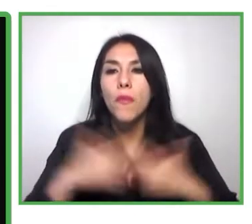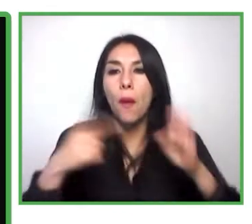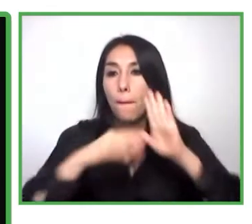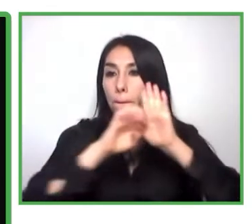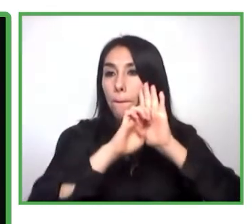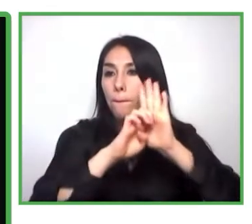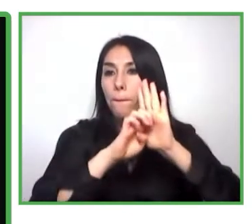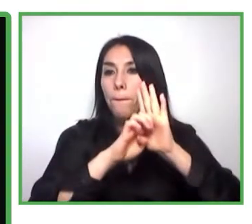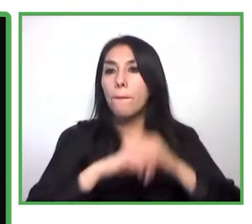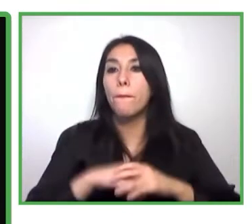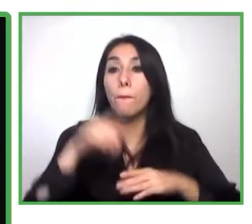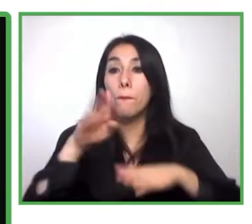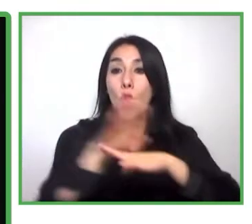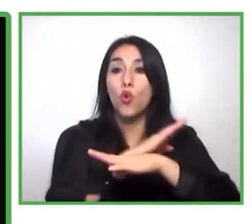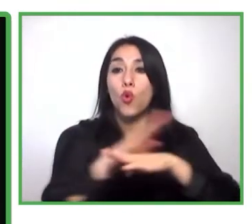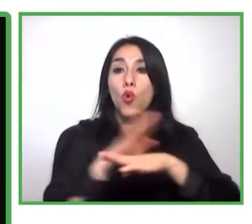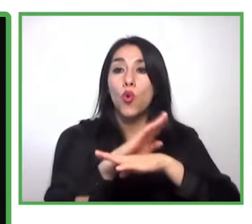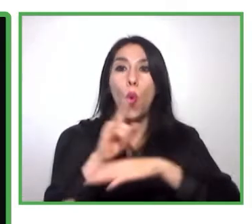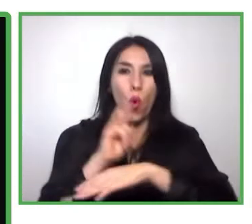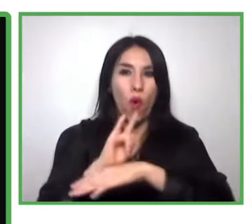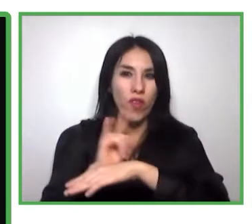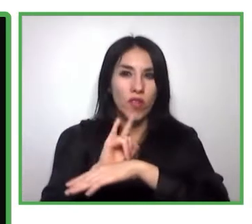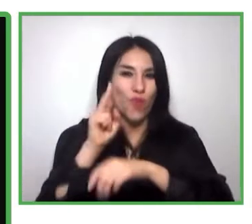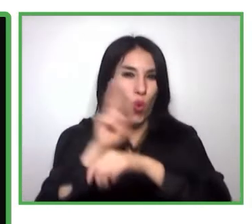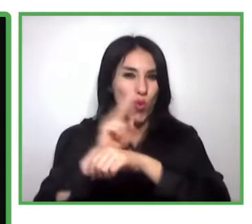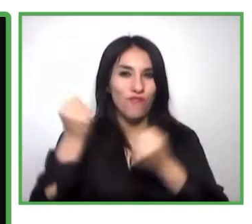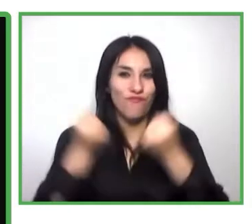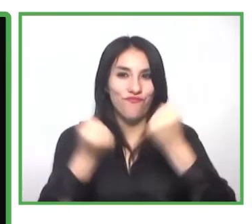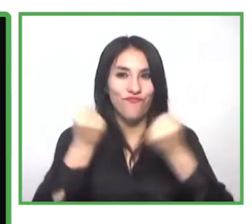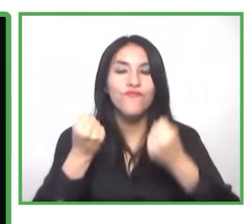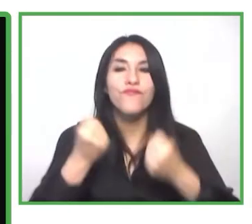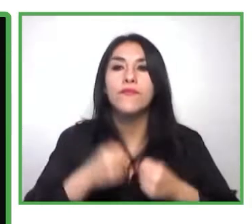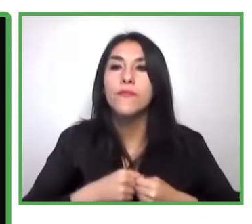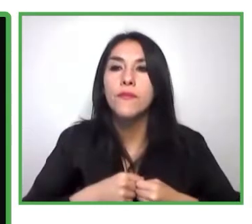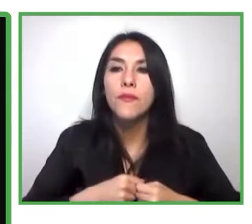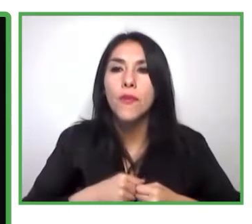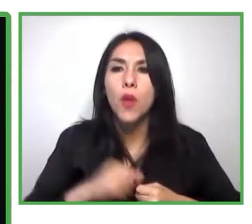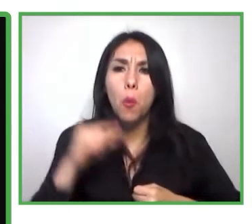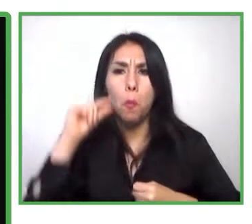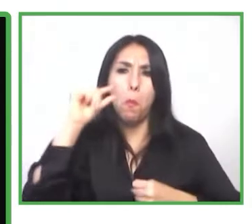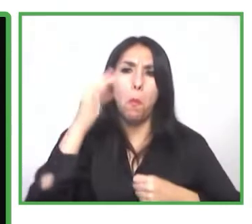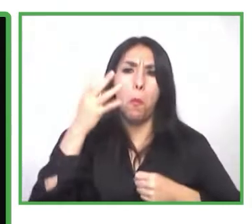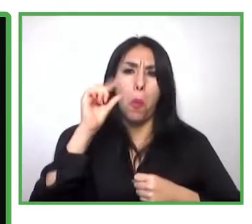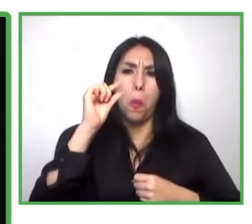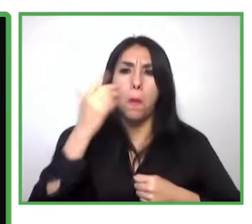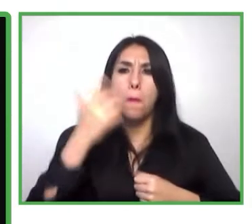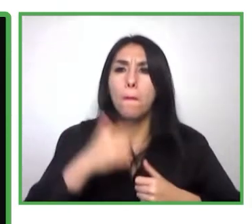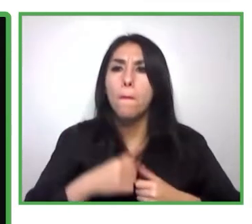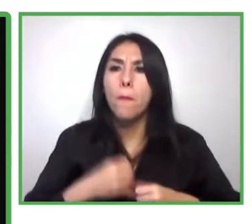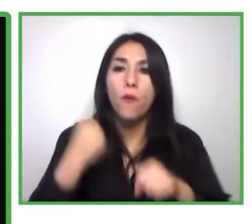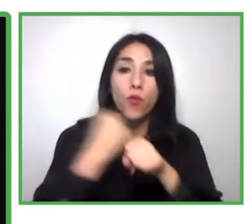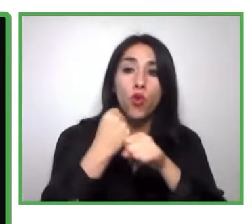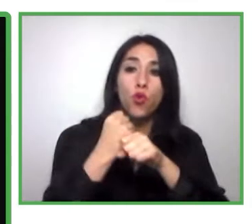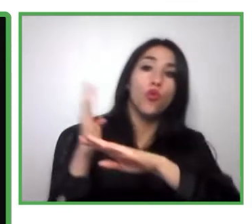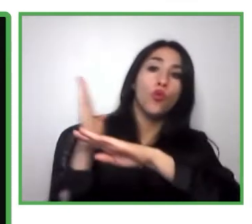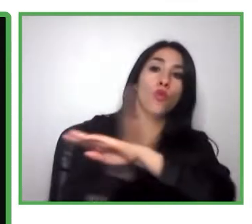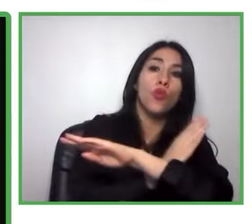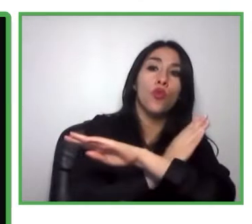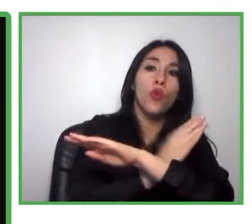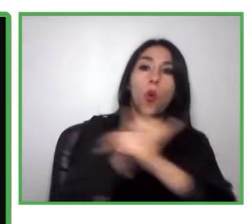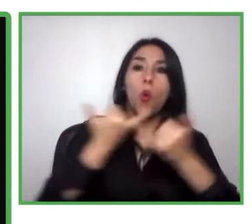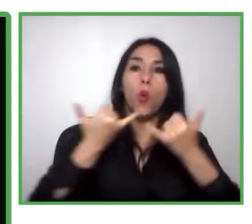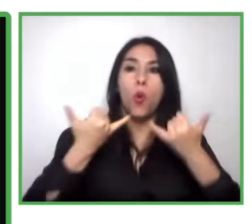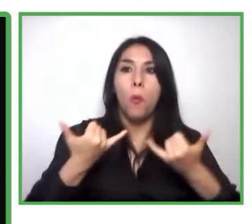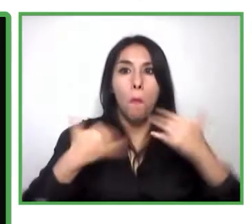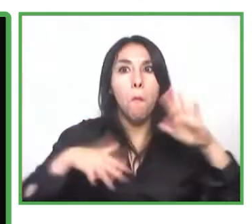cantidad de empleados tiene pocos colaboradores. Ahora, si pensamos en la cantidad de drivers que posee Uber, el impacto es muchísimo mayor. Es el evento